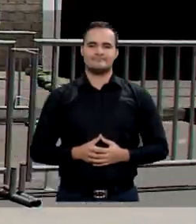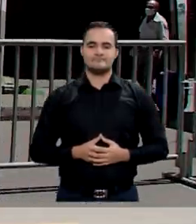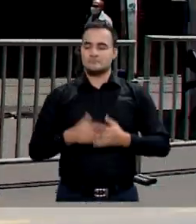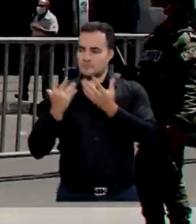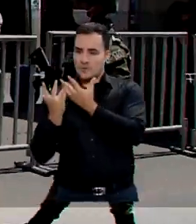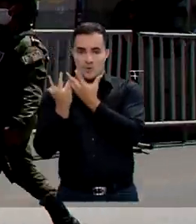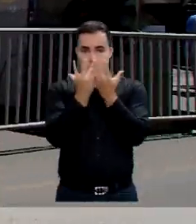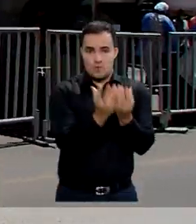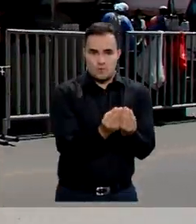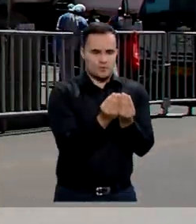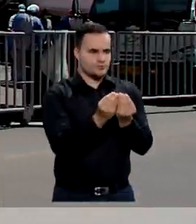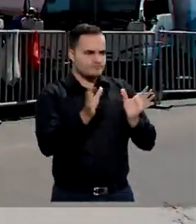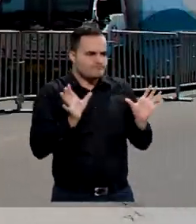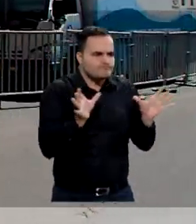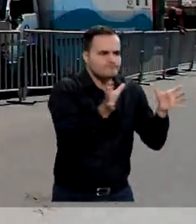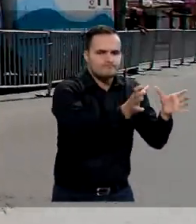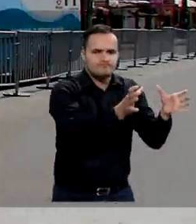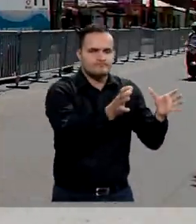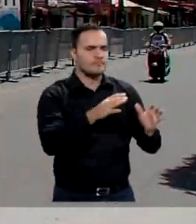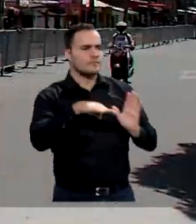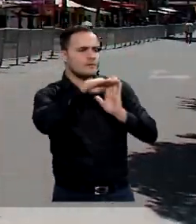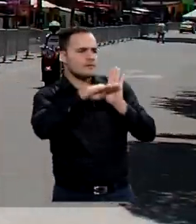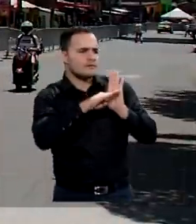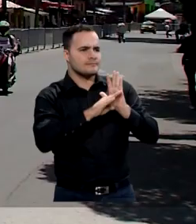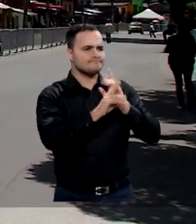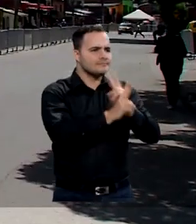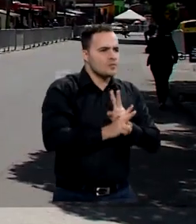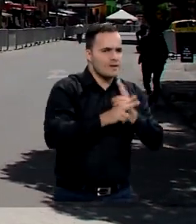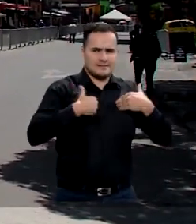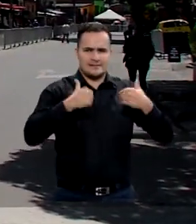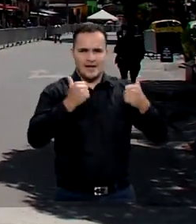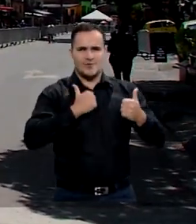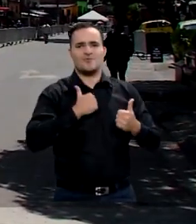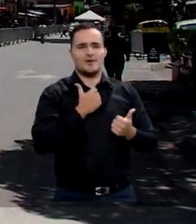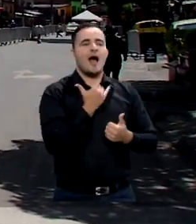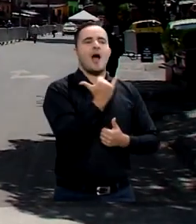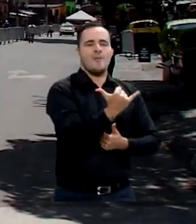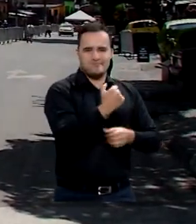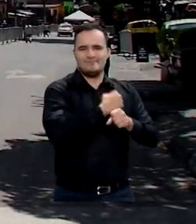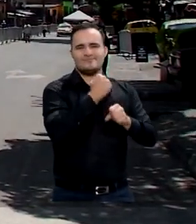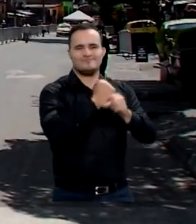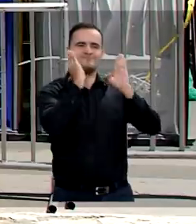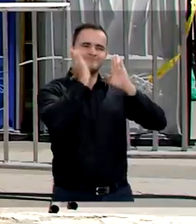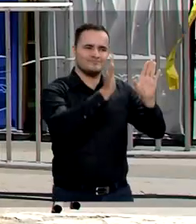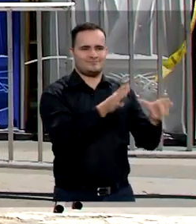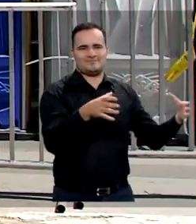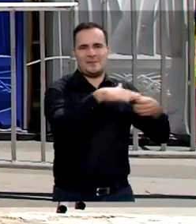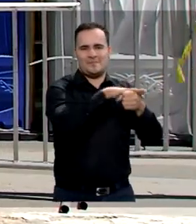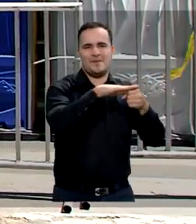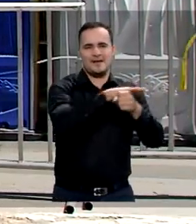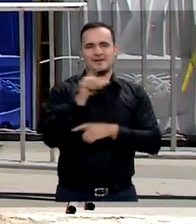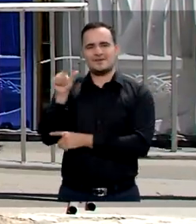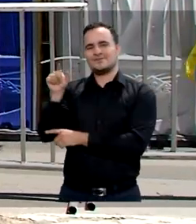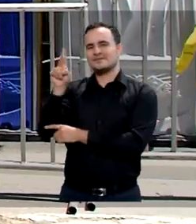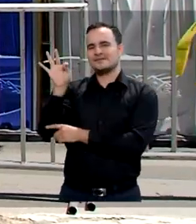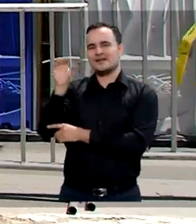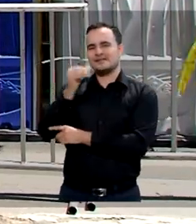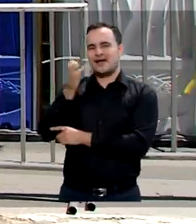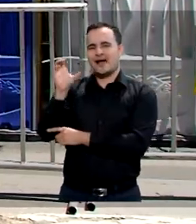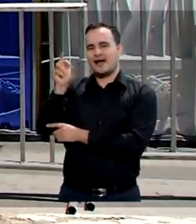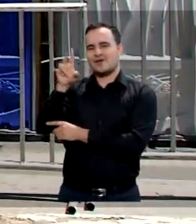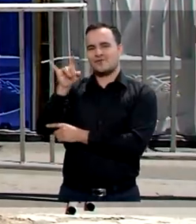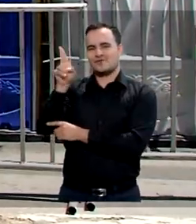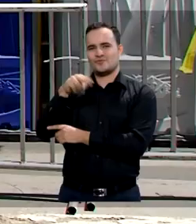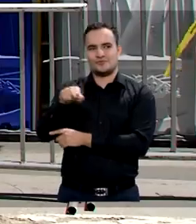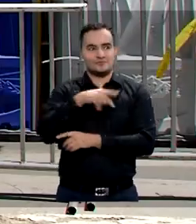Desde un puesto de mando unificado y con todas las medidas de bioseguridad, es coordinado el cuidado de los residentes en el barrio Santa